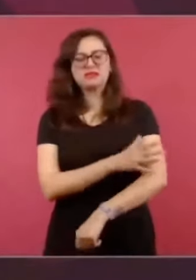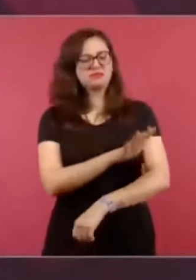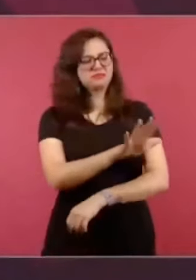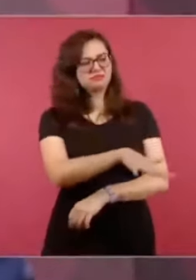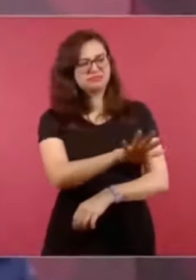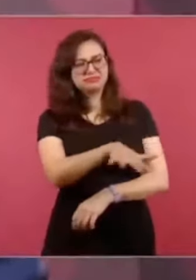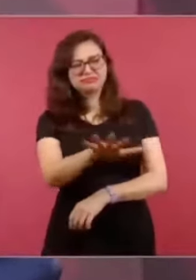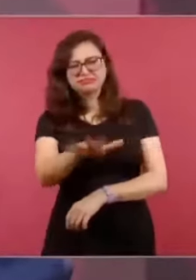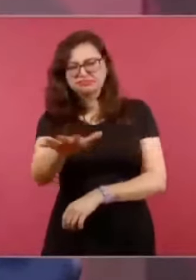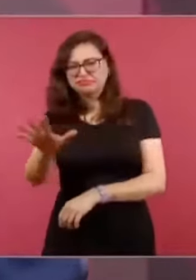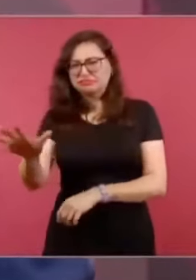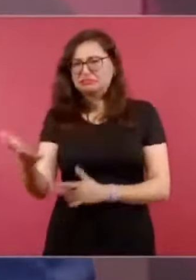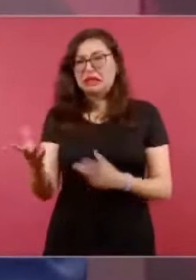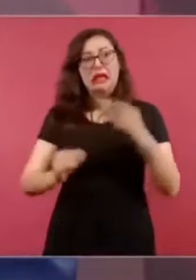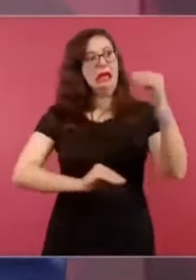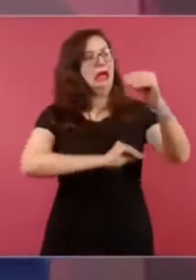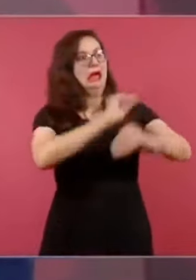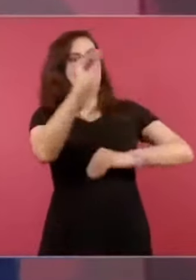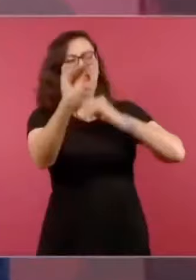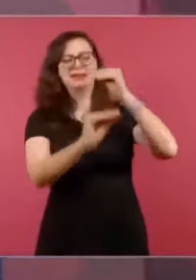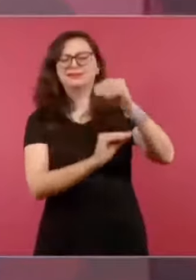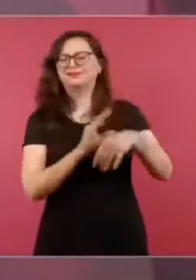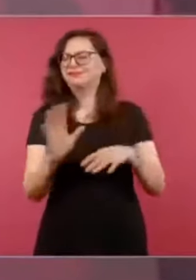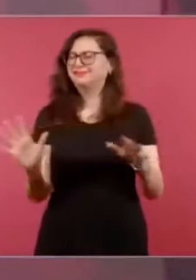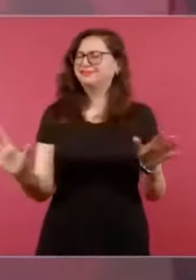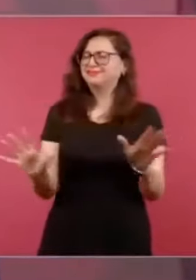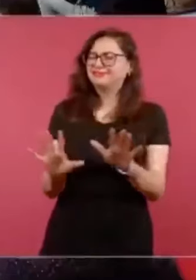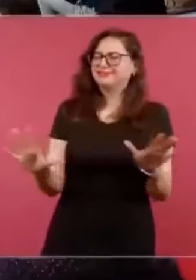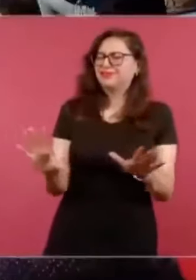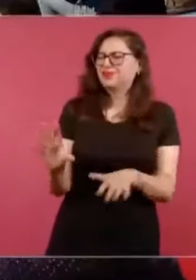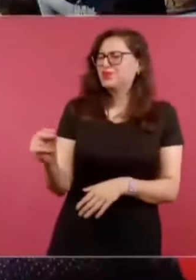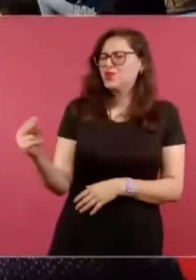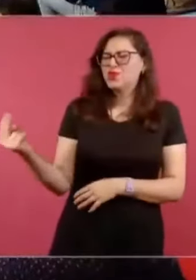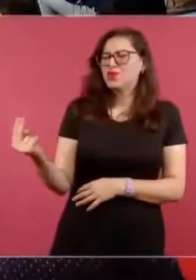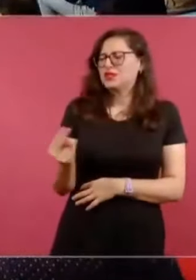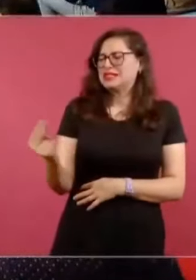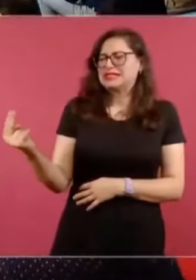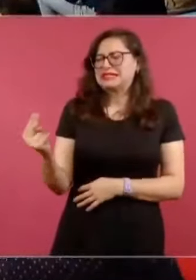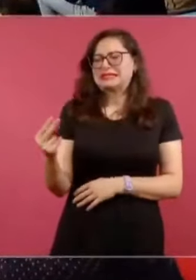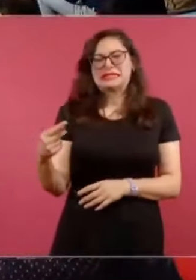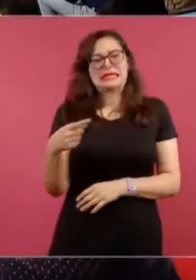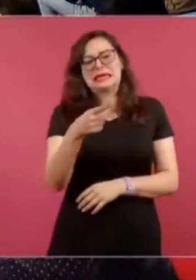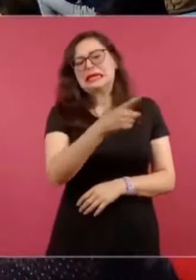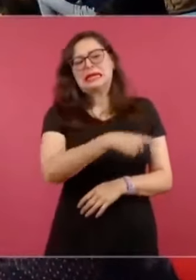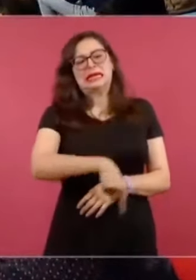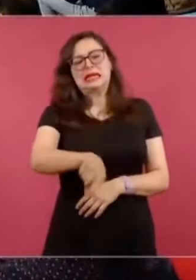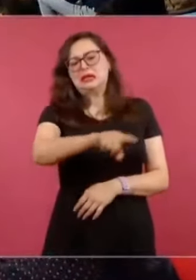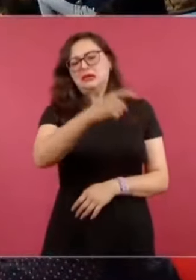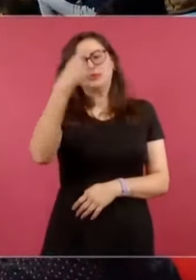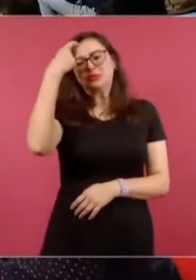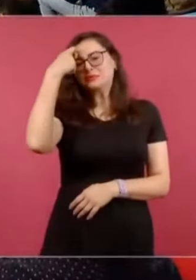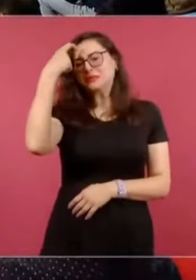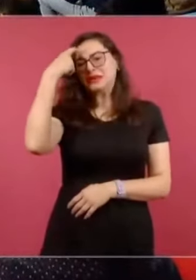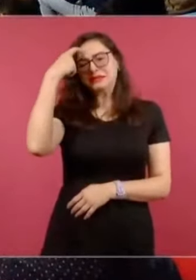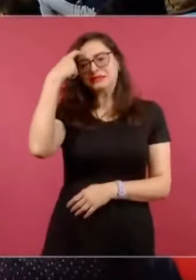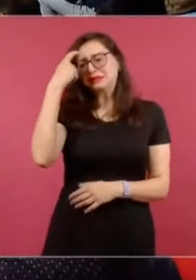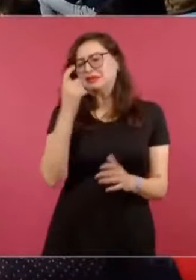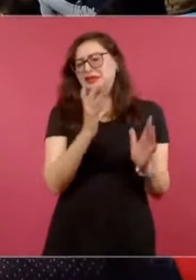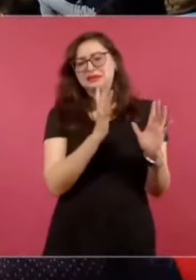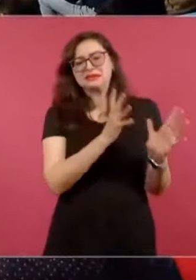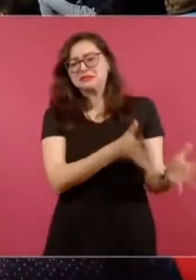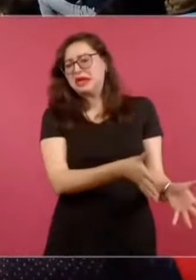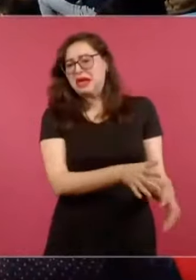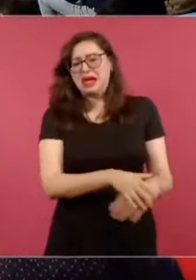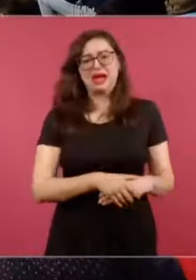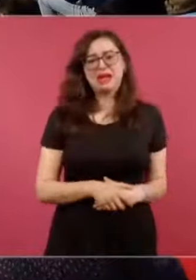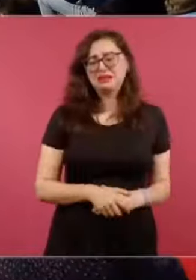con una gente así madura,